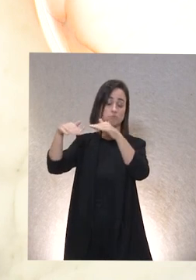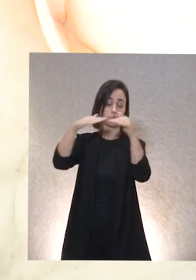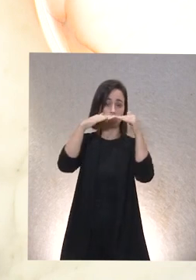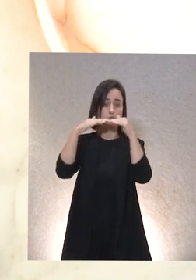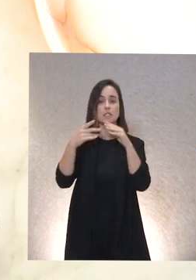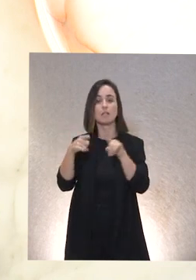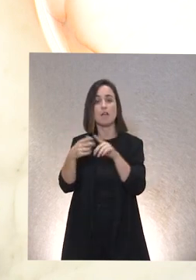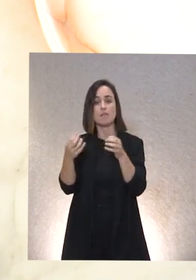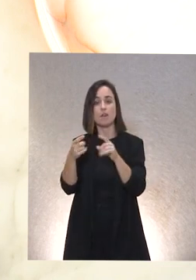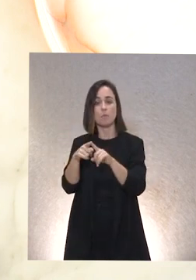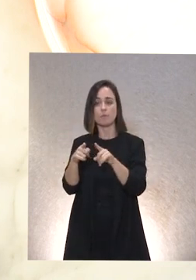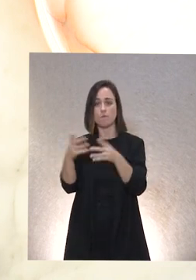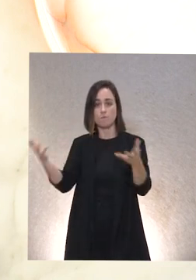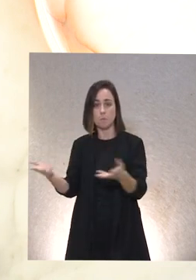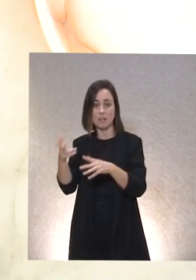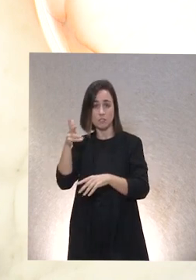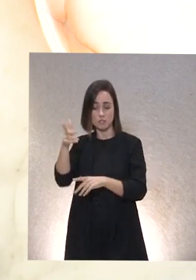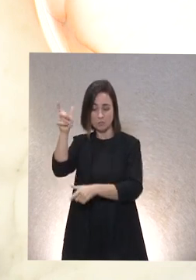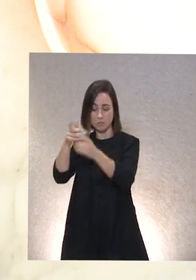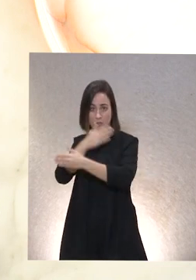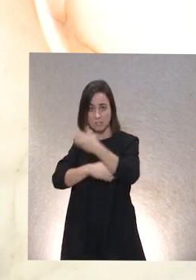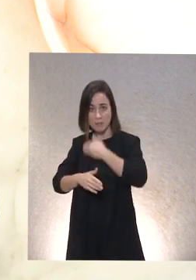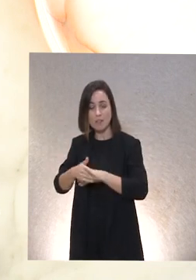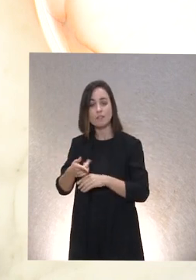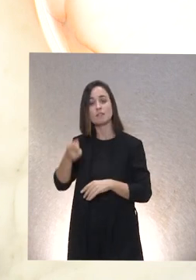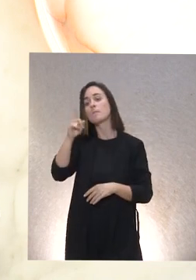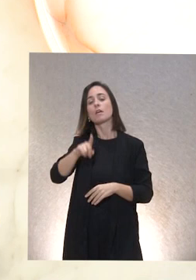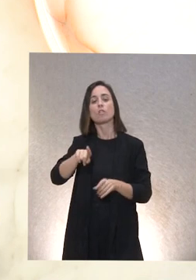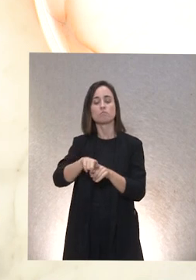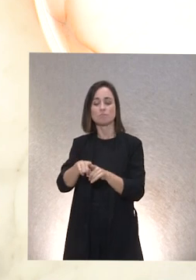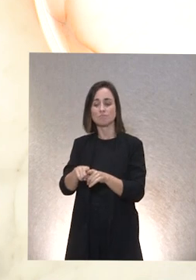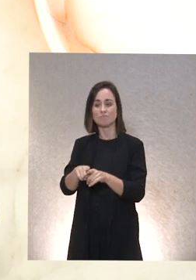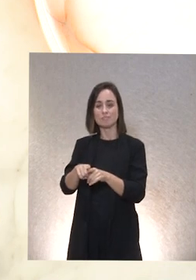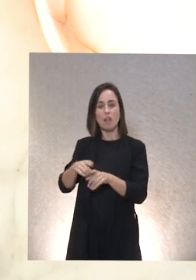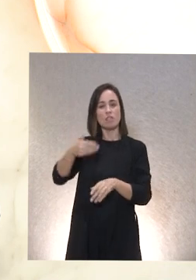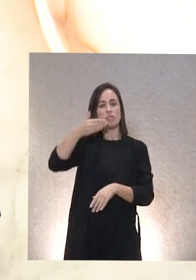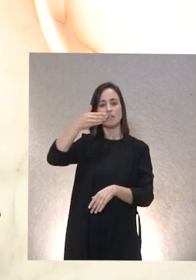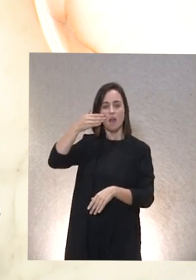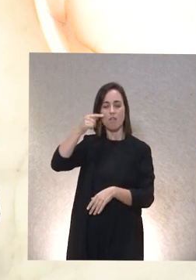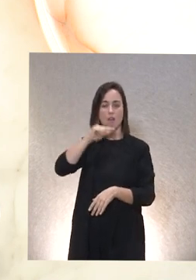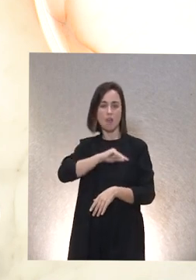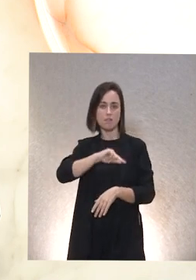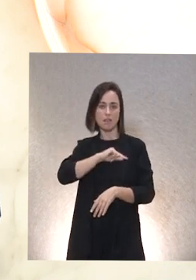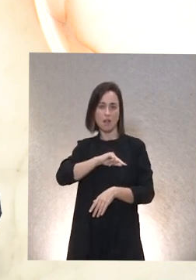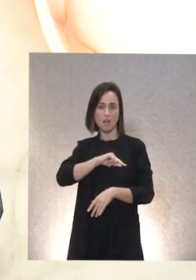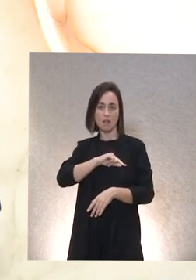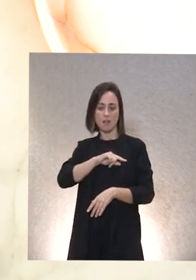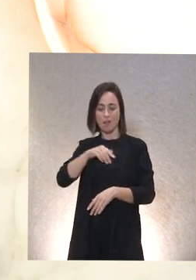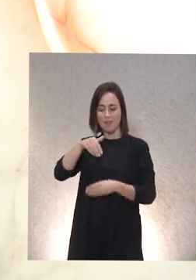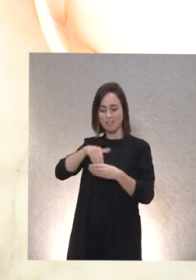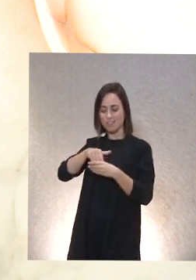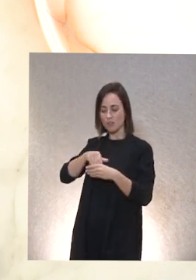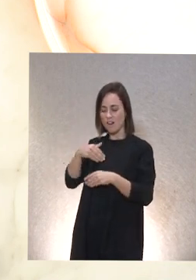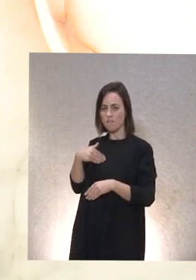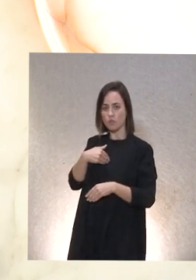y subrayo también con un concepto de dignidad con un concepto de ética en lo que es la atención y el cuidado